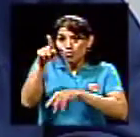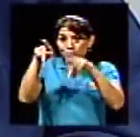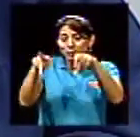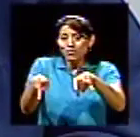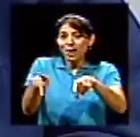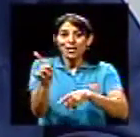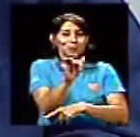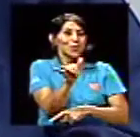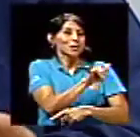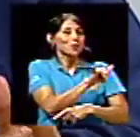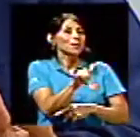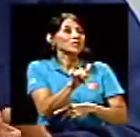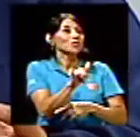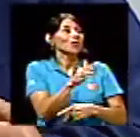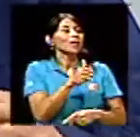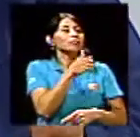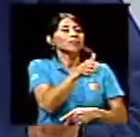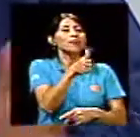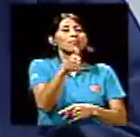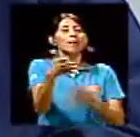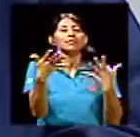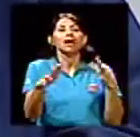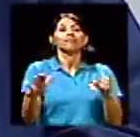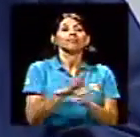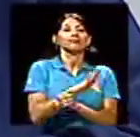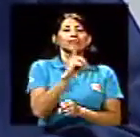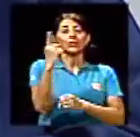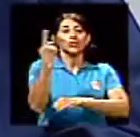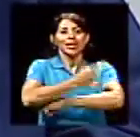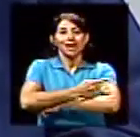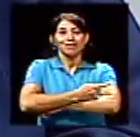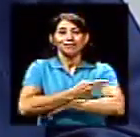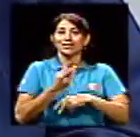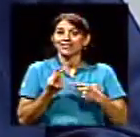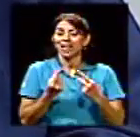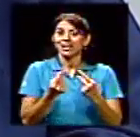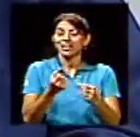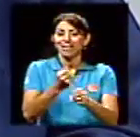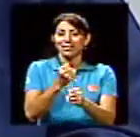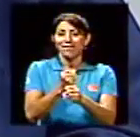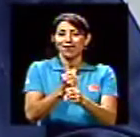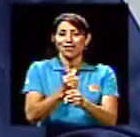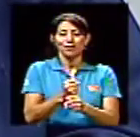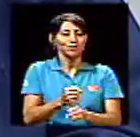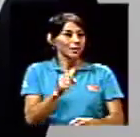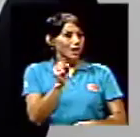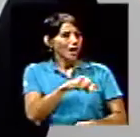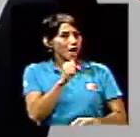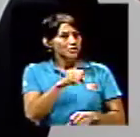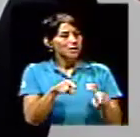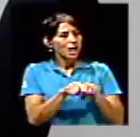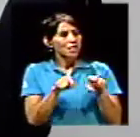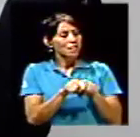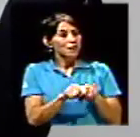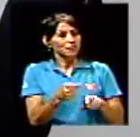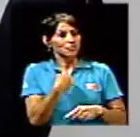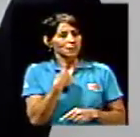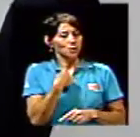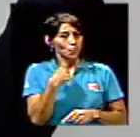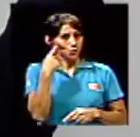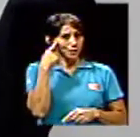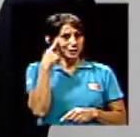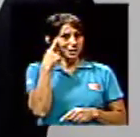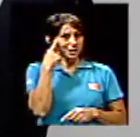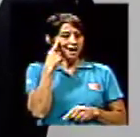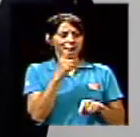Entonces eso hace ahí, digamos, que agilice el trabajo de campo. Es muy práctico. Y además, como uno pensaría que estas son